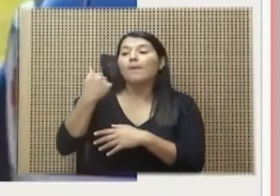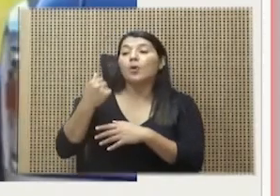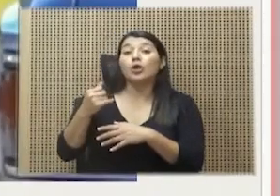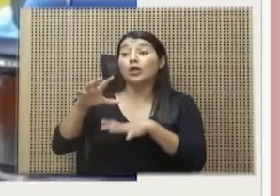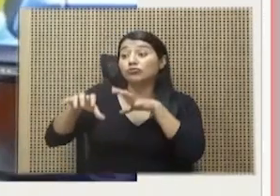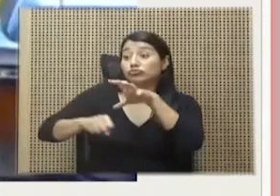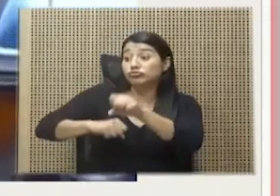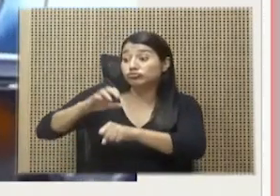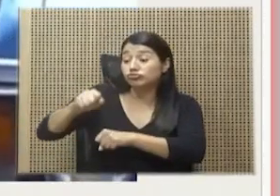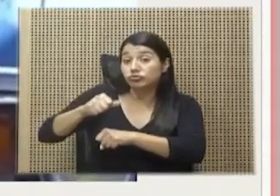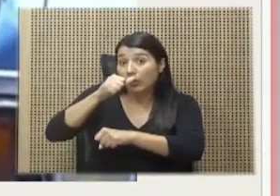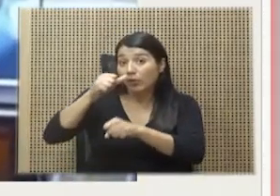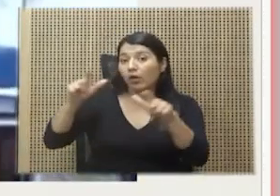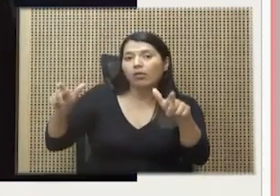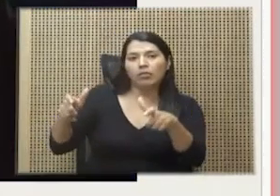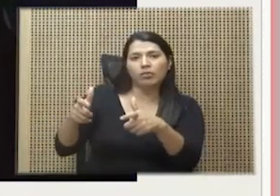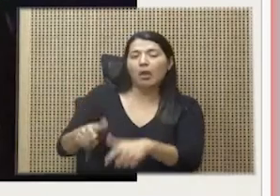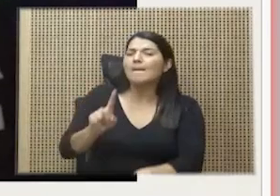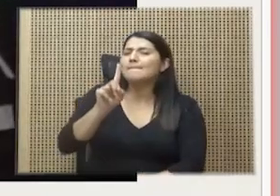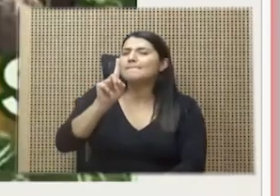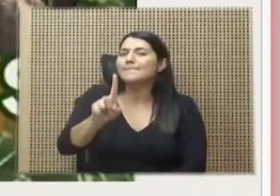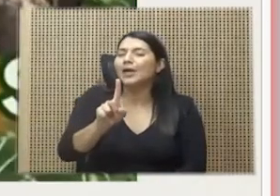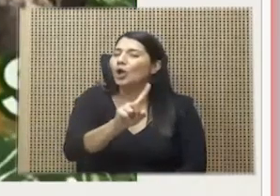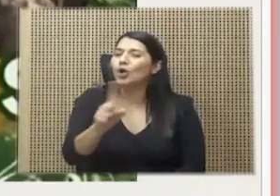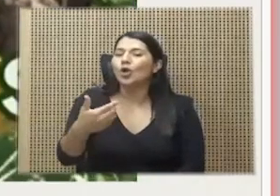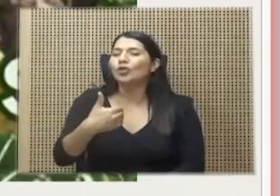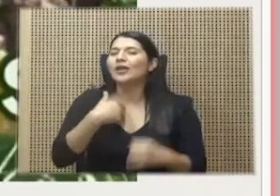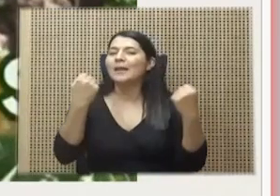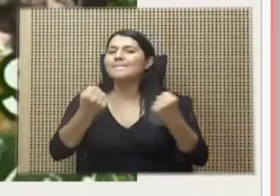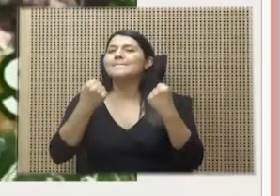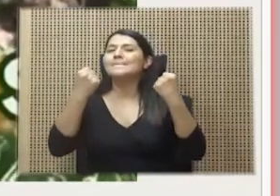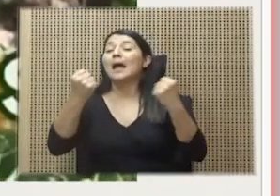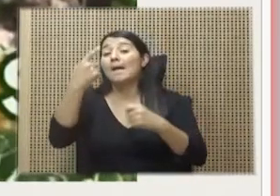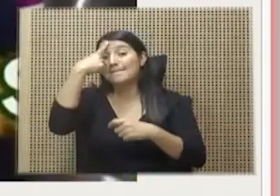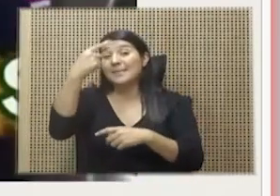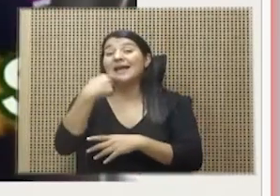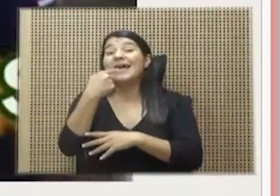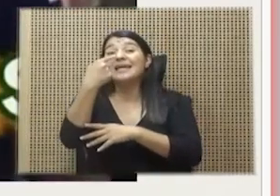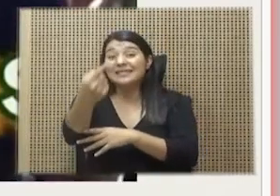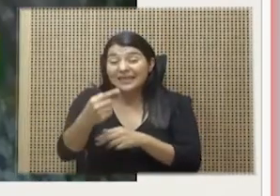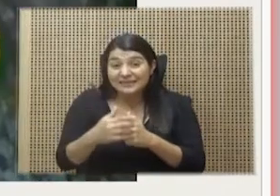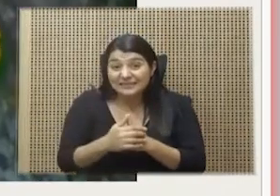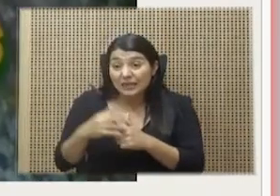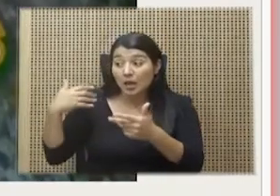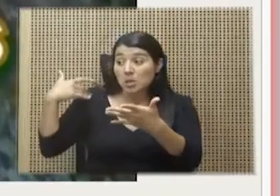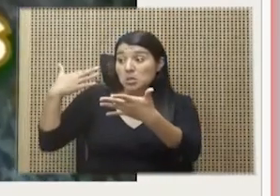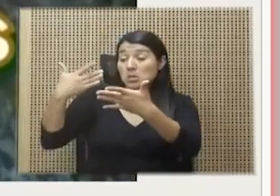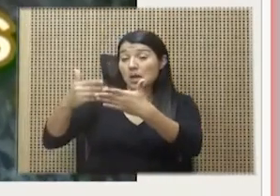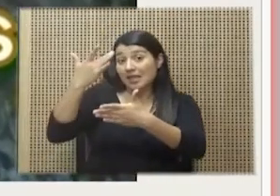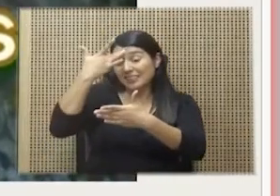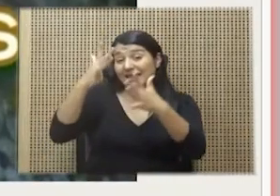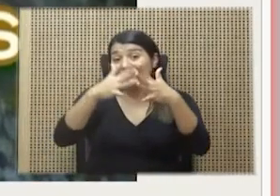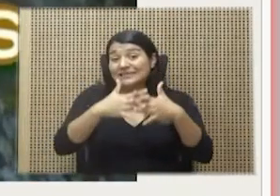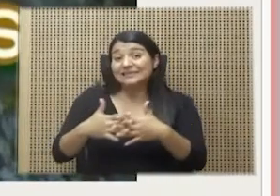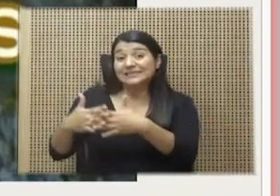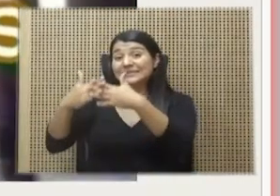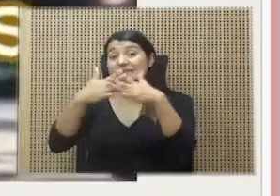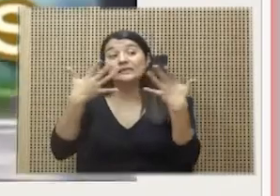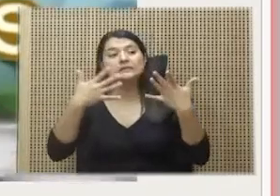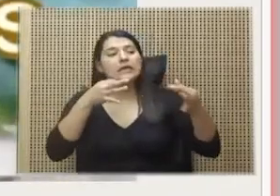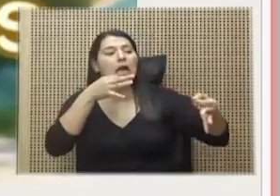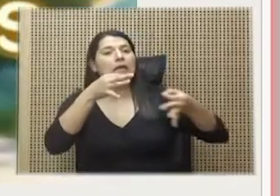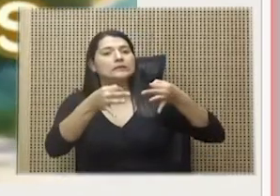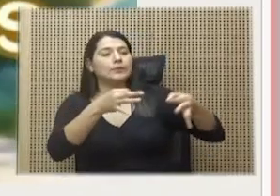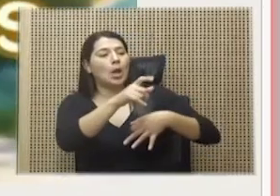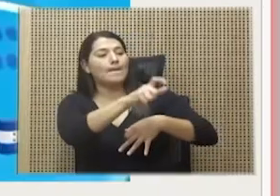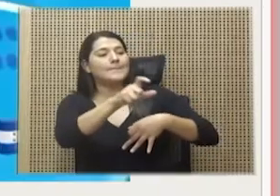hombría para admitir que desde hace meses la inteligencia de los Estados Unidos le explicó a los integrantes de la